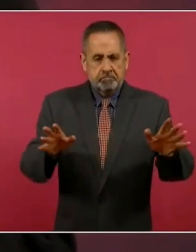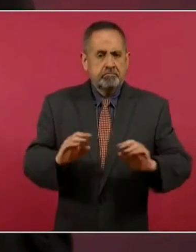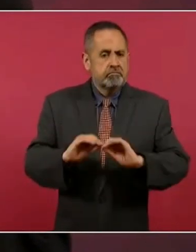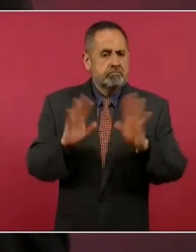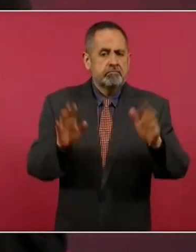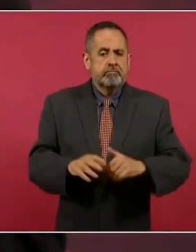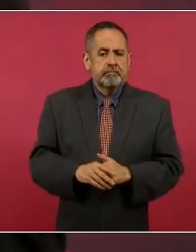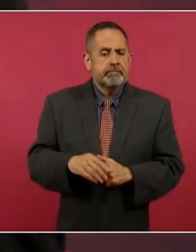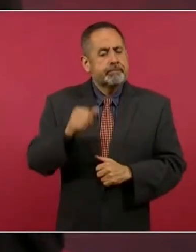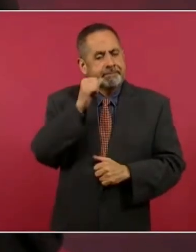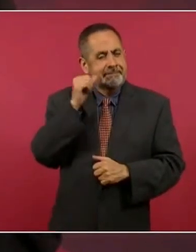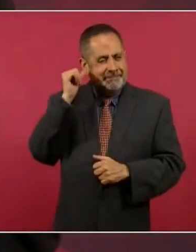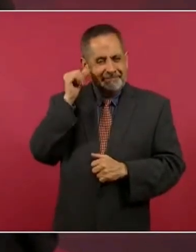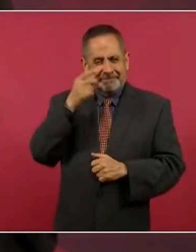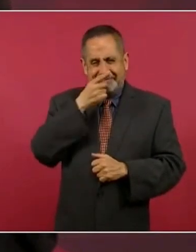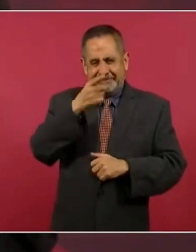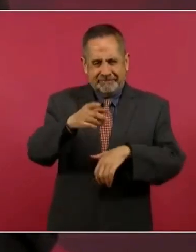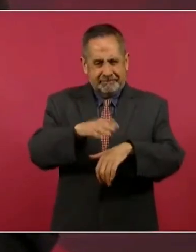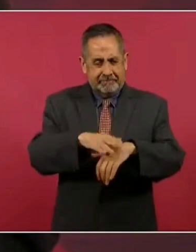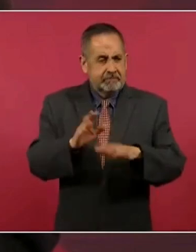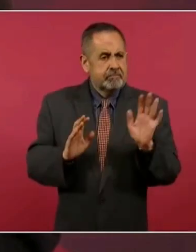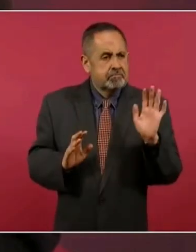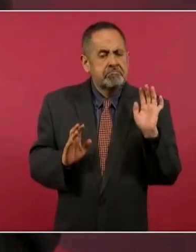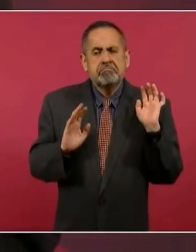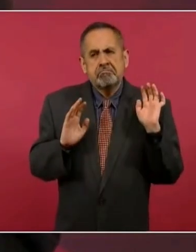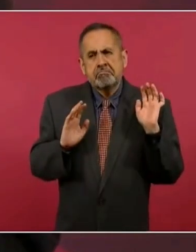que no podemos quejarnos.